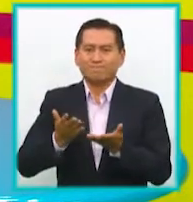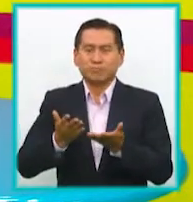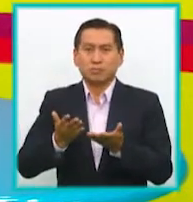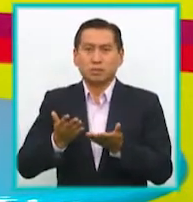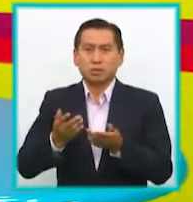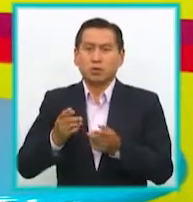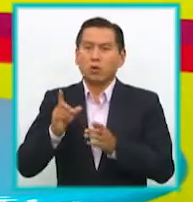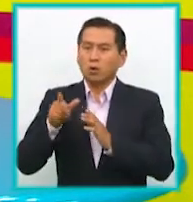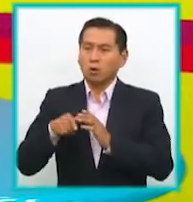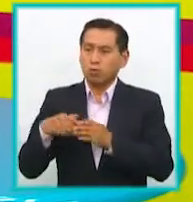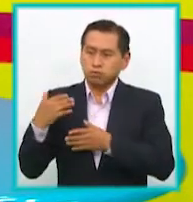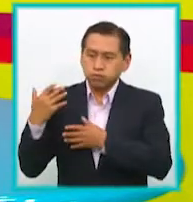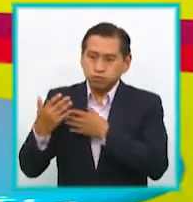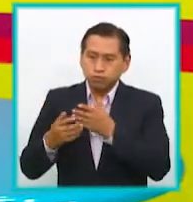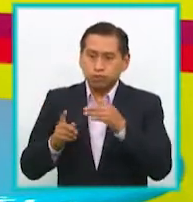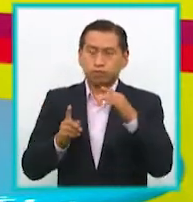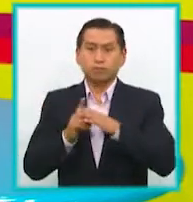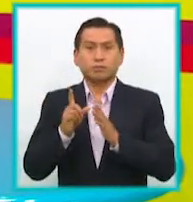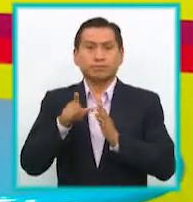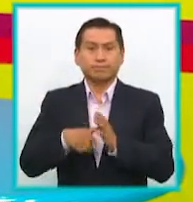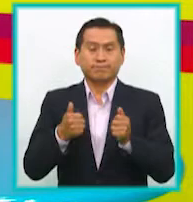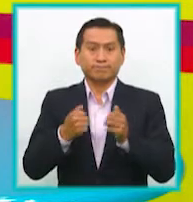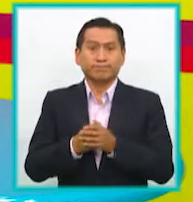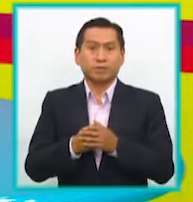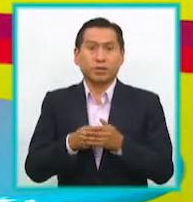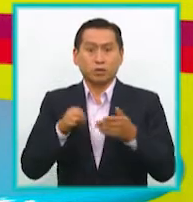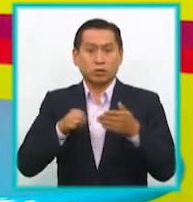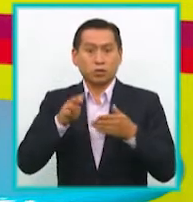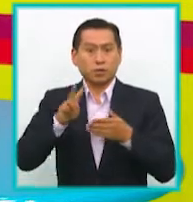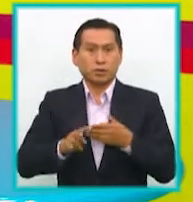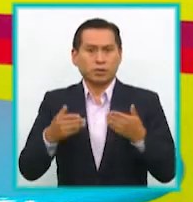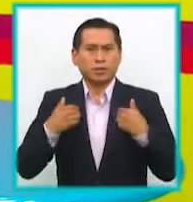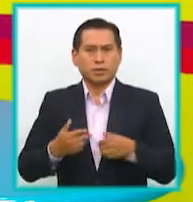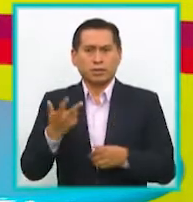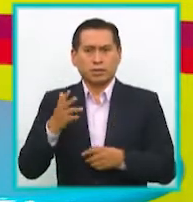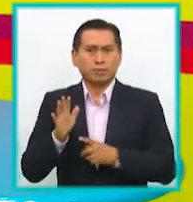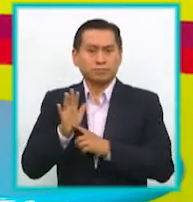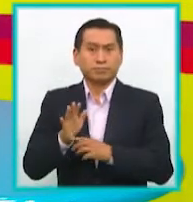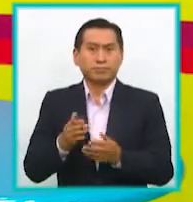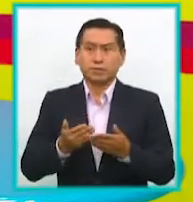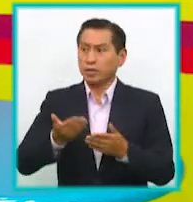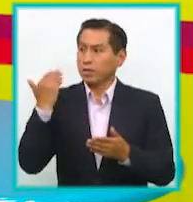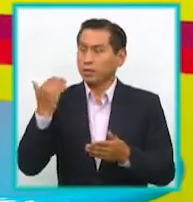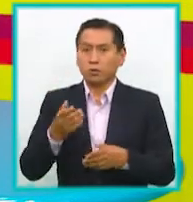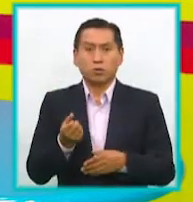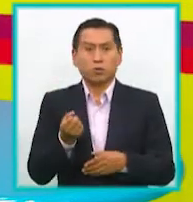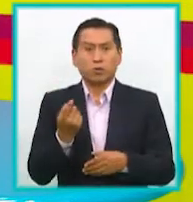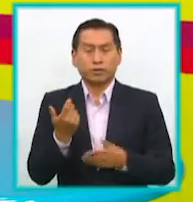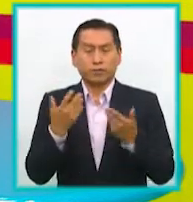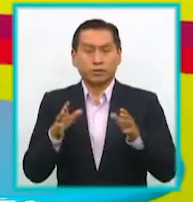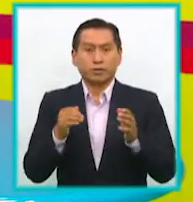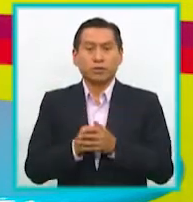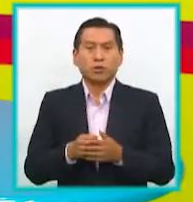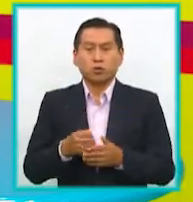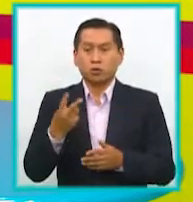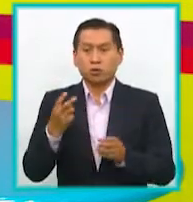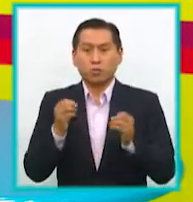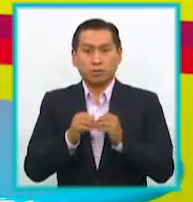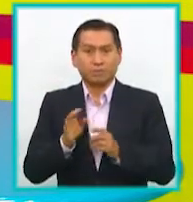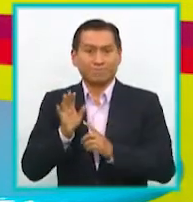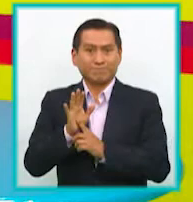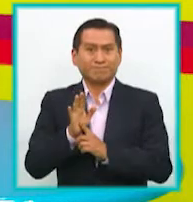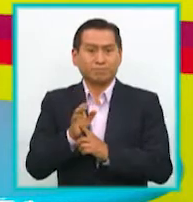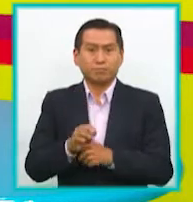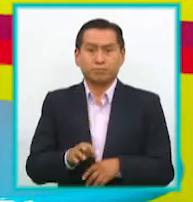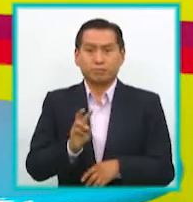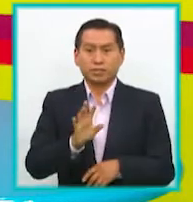momento indicado. Y es que el mes de noviembre se viene con tres estrenos, el primero ya se lanzó el pasado 11 y se vienen dos estrenos el mismo